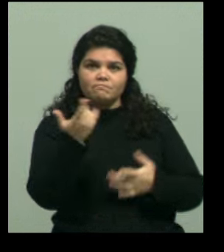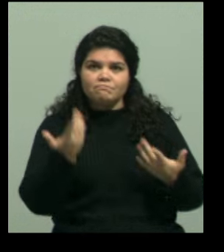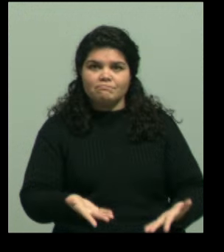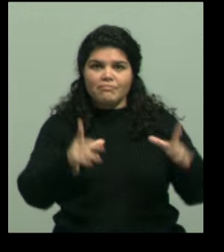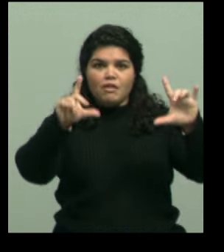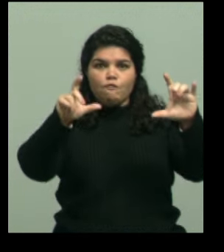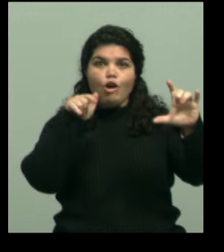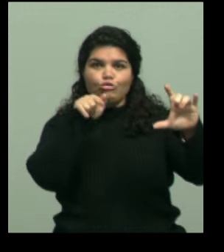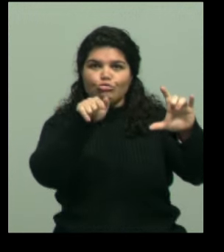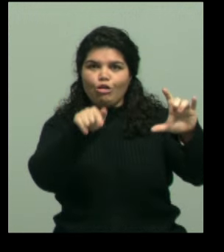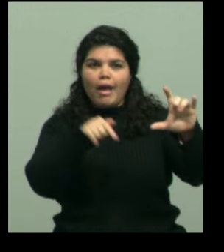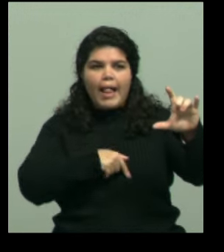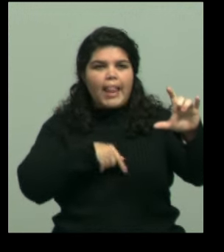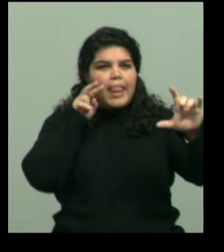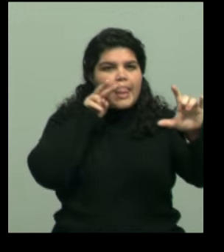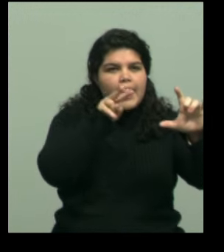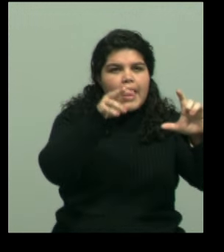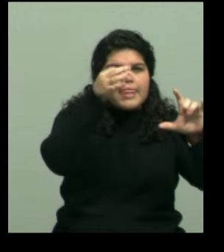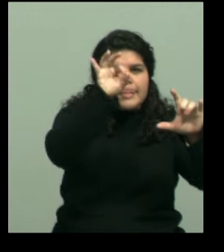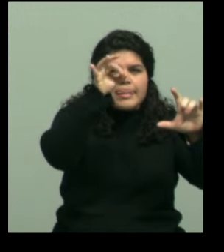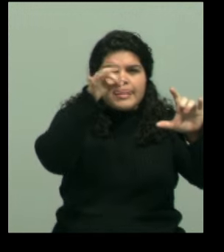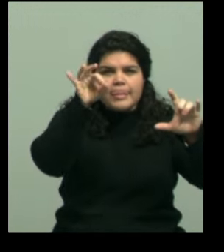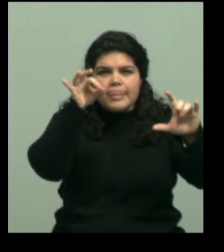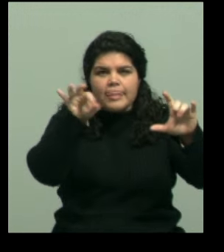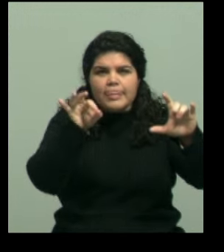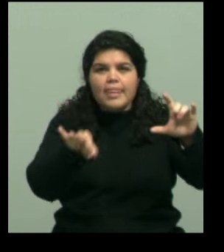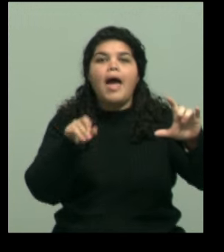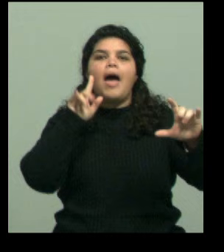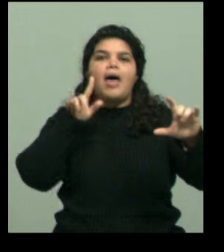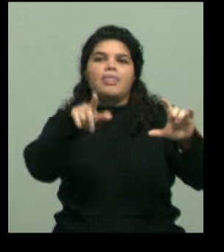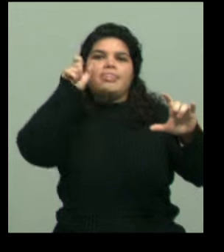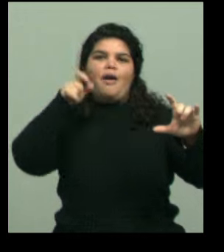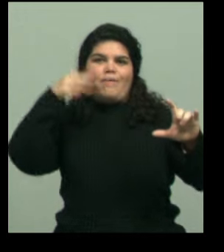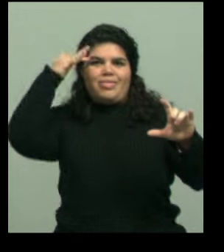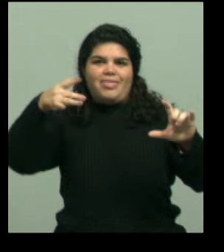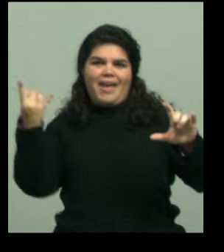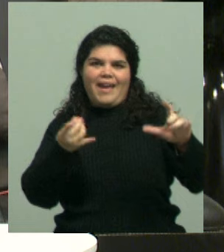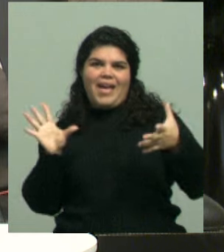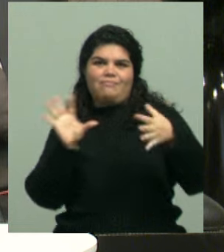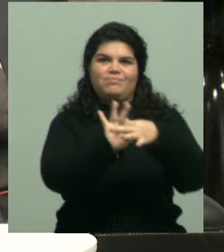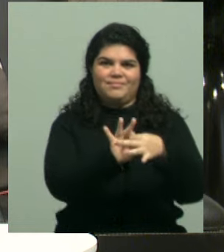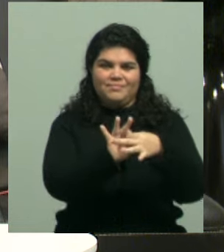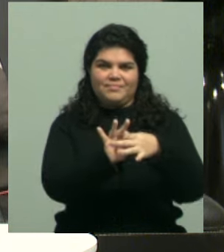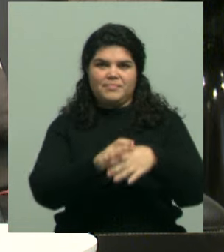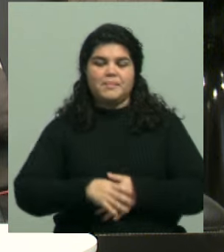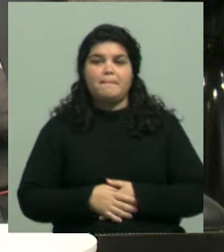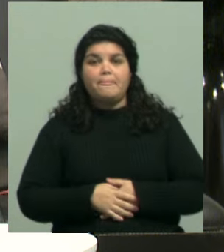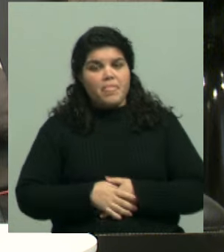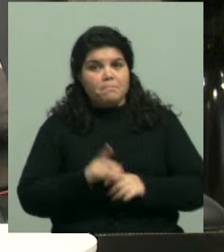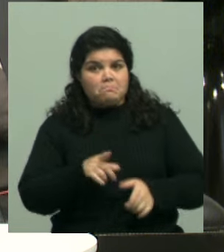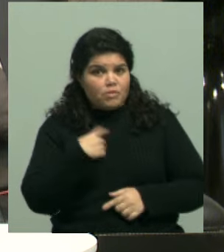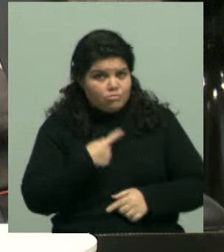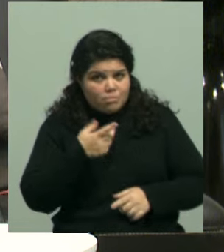determinar que esta imagen estaba efectivamente retocada gracias a la inteligencia artificial. Y nosotros podemos identificarlo también muy